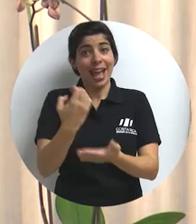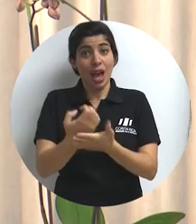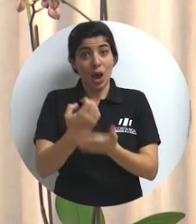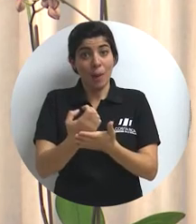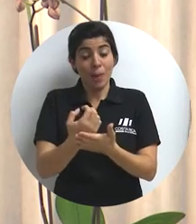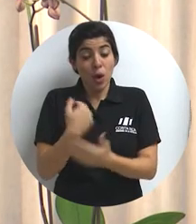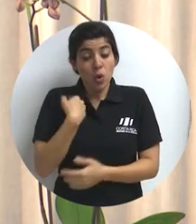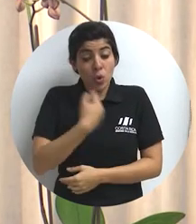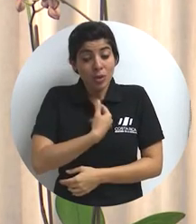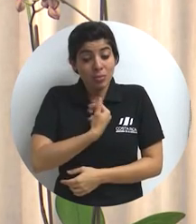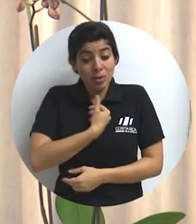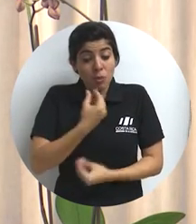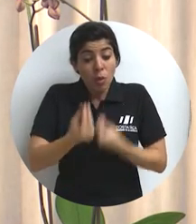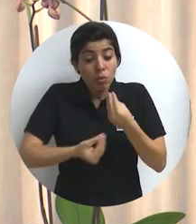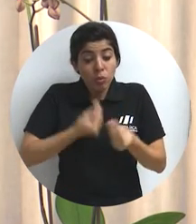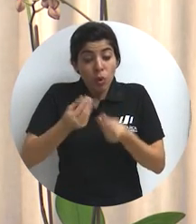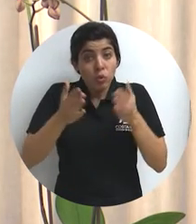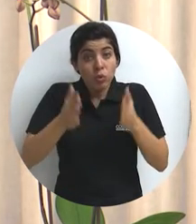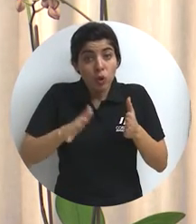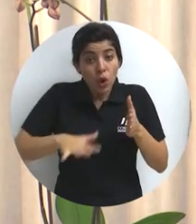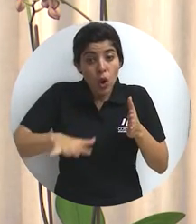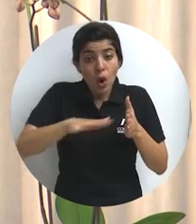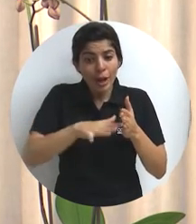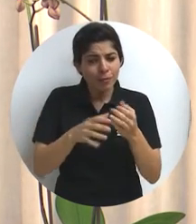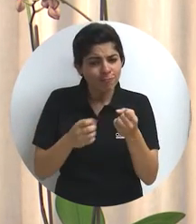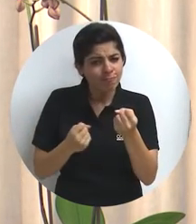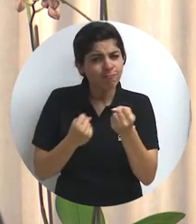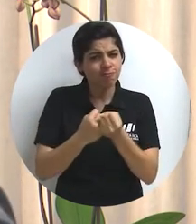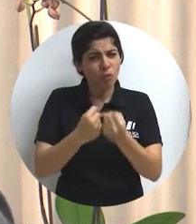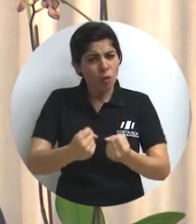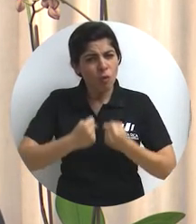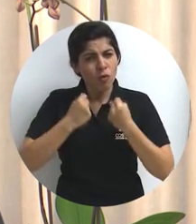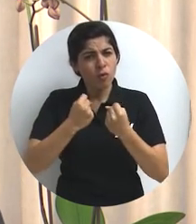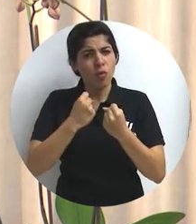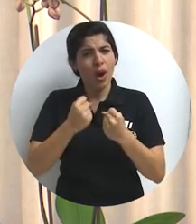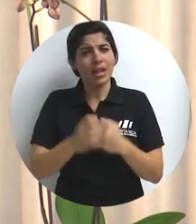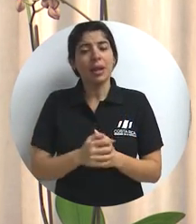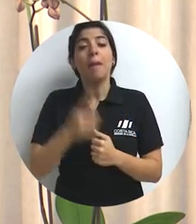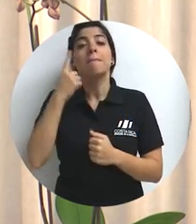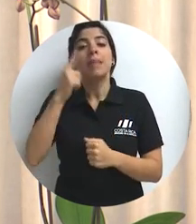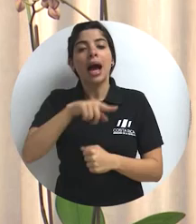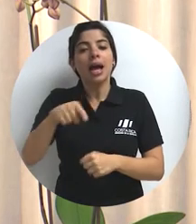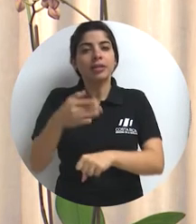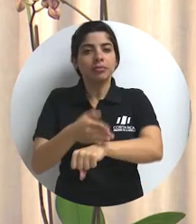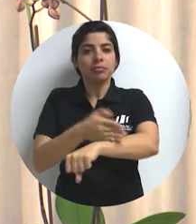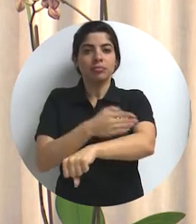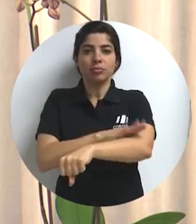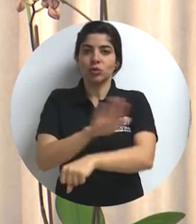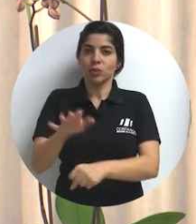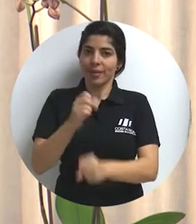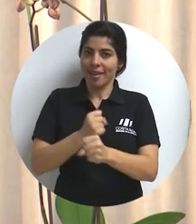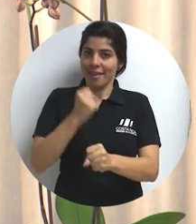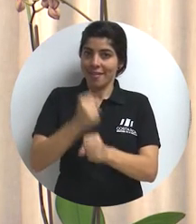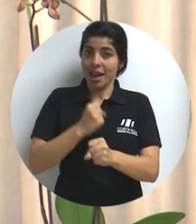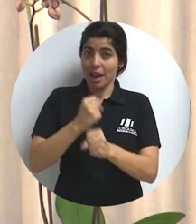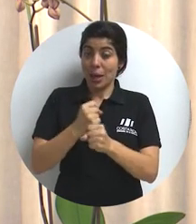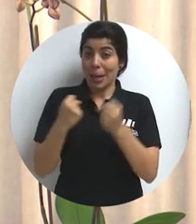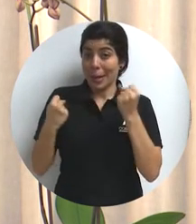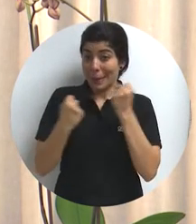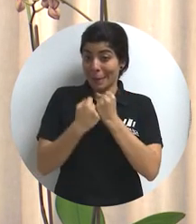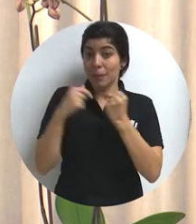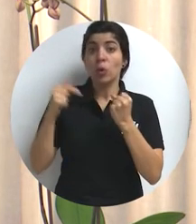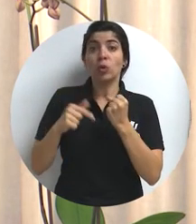nuestra economía, a nuestras productoras y productores, un respaldo sólido y concreto para mejorar su desempeño.